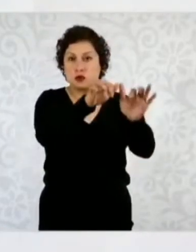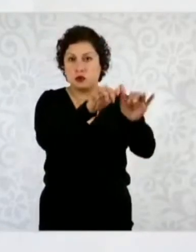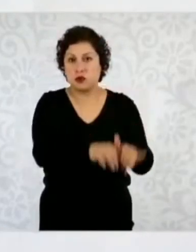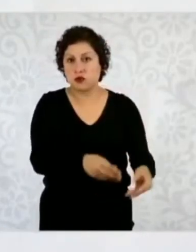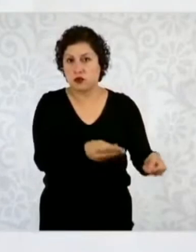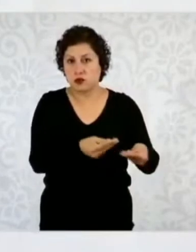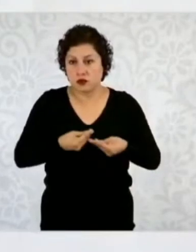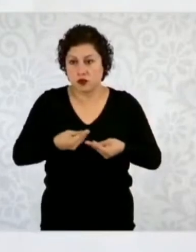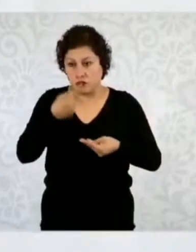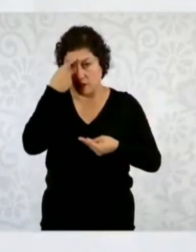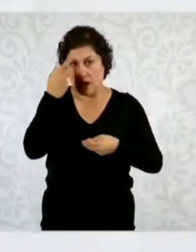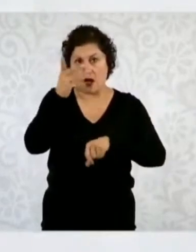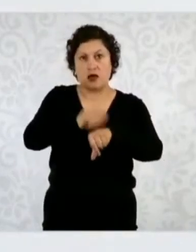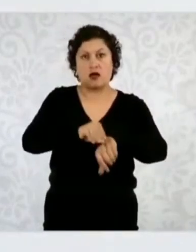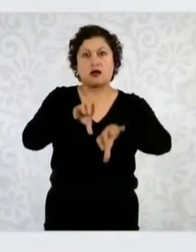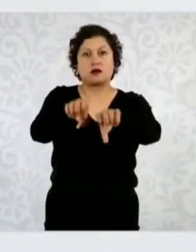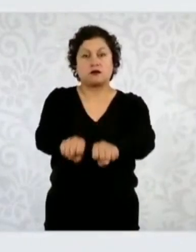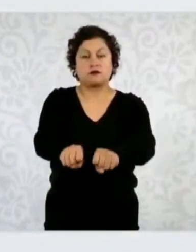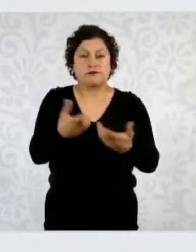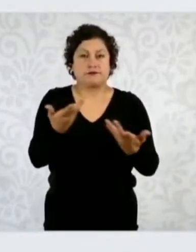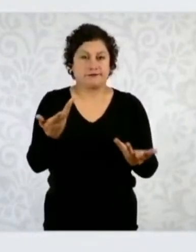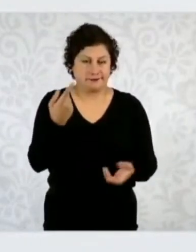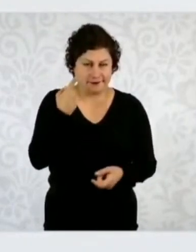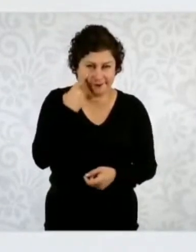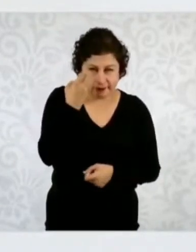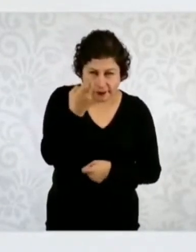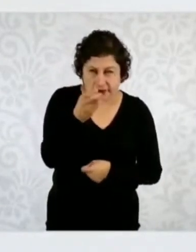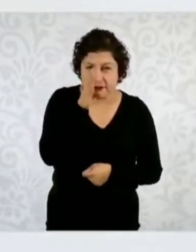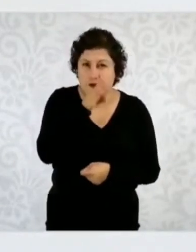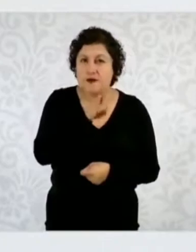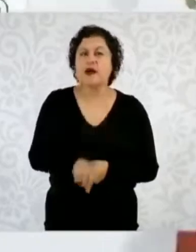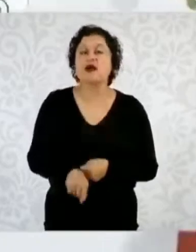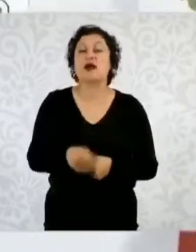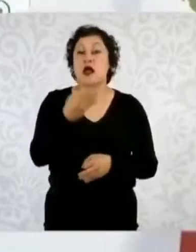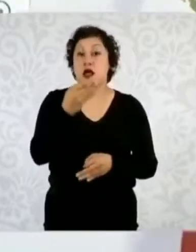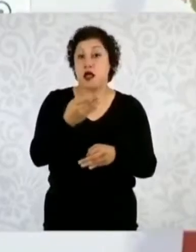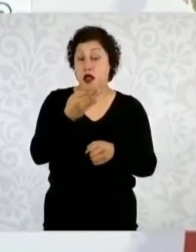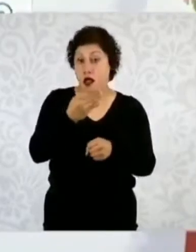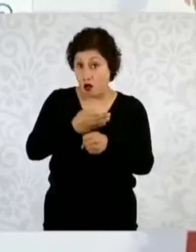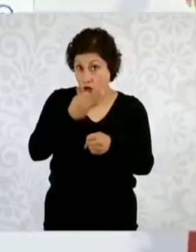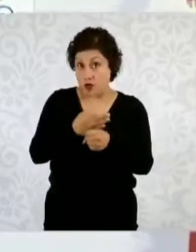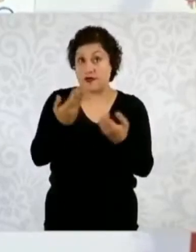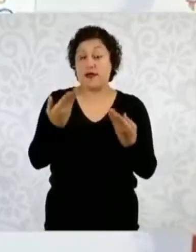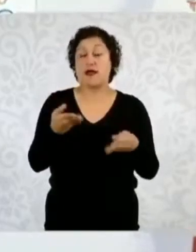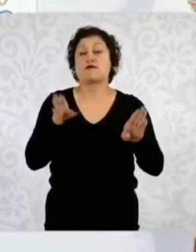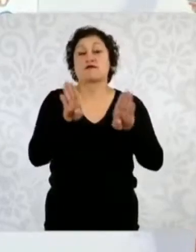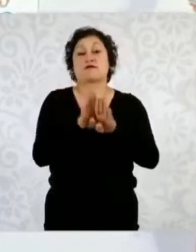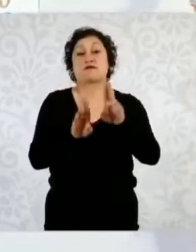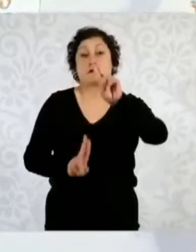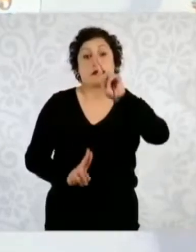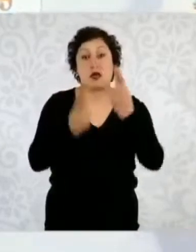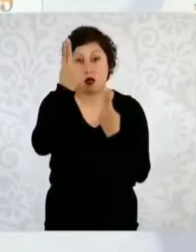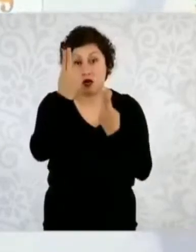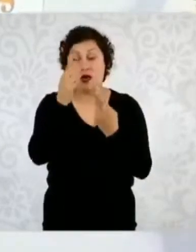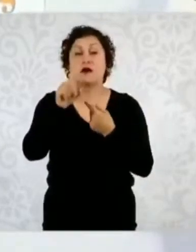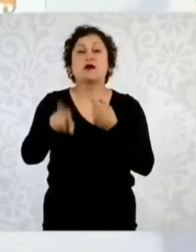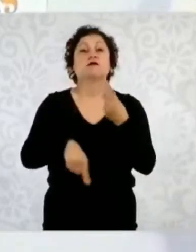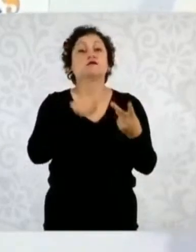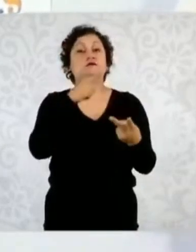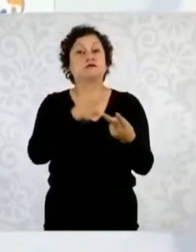paro, de que cobran, afectan la seguridad y la paz del país.